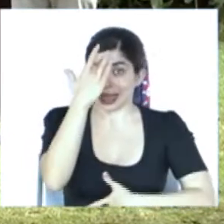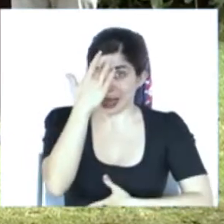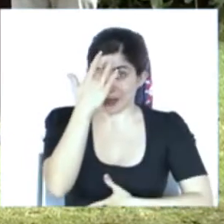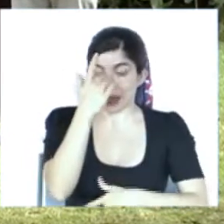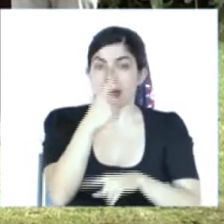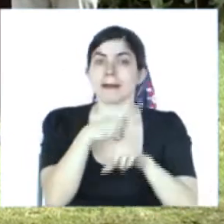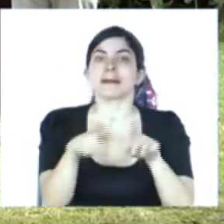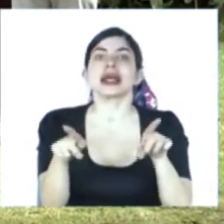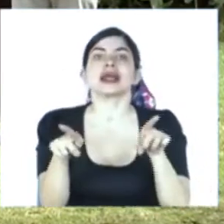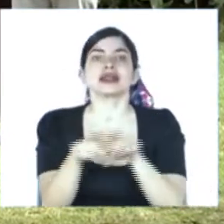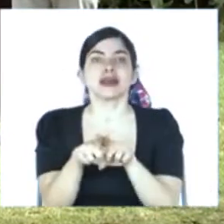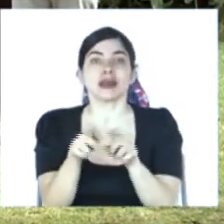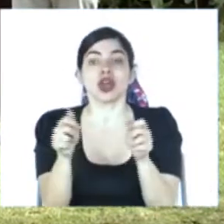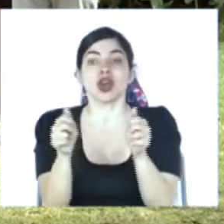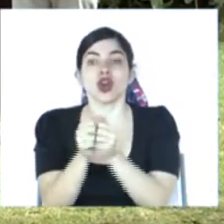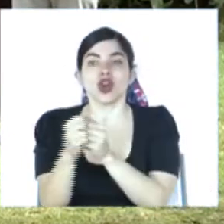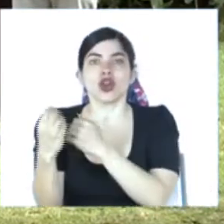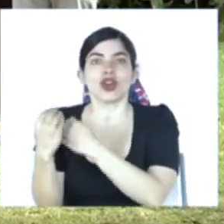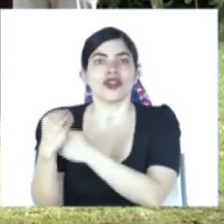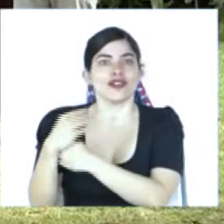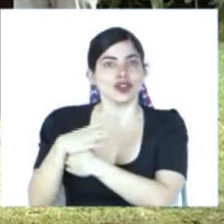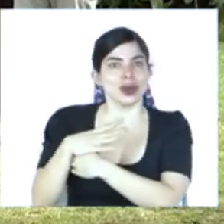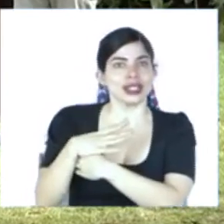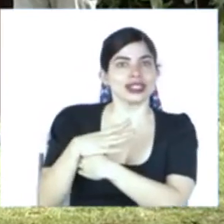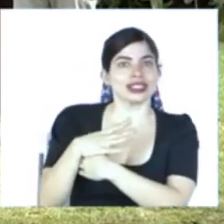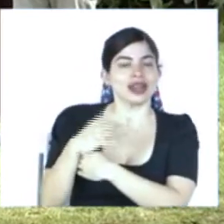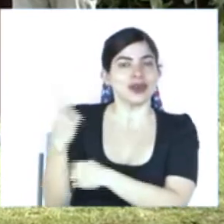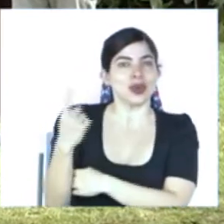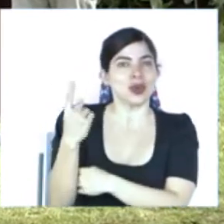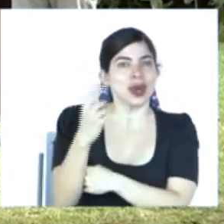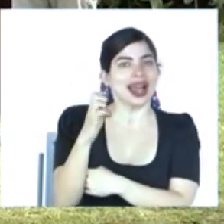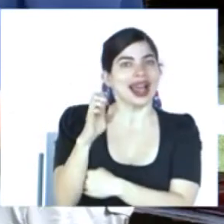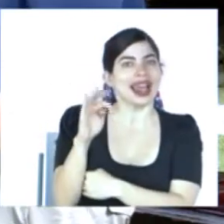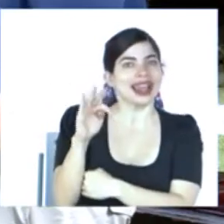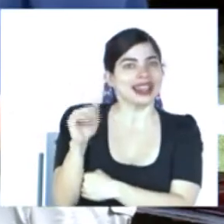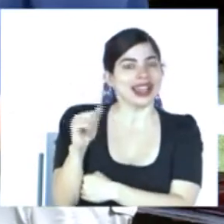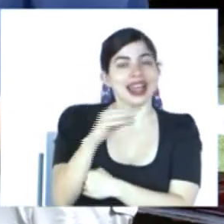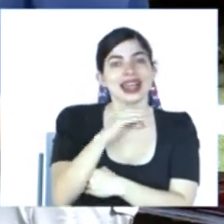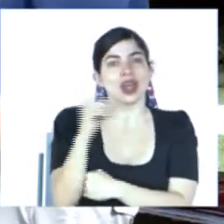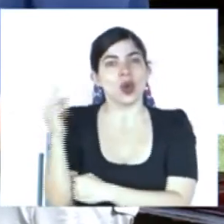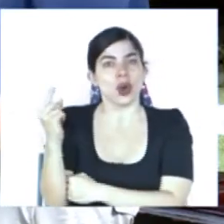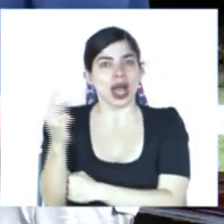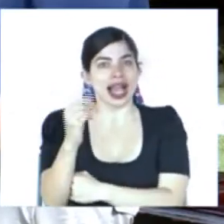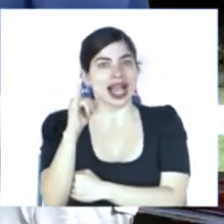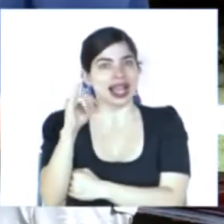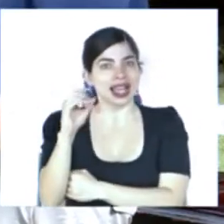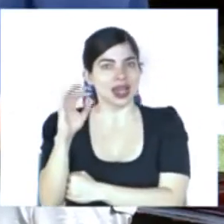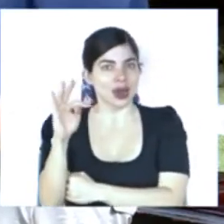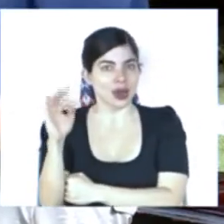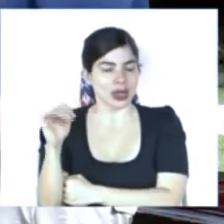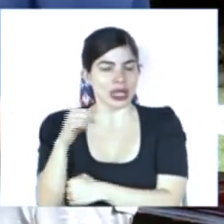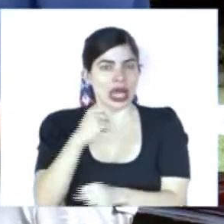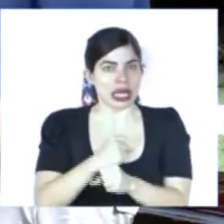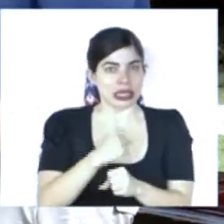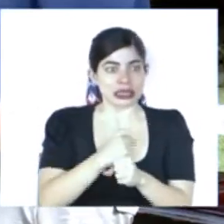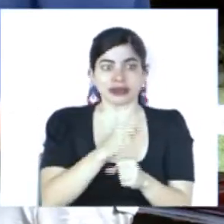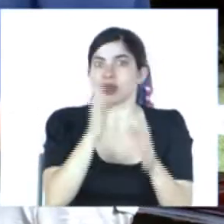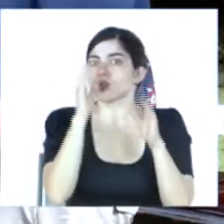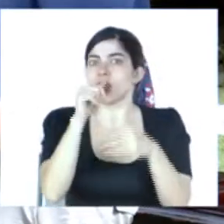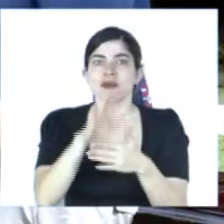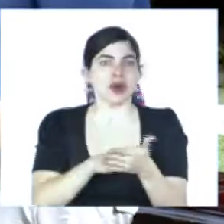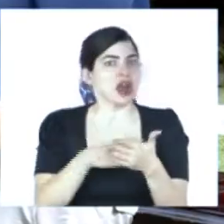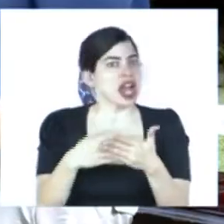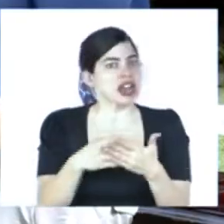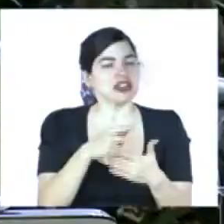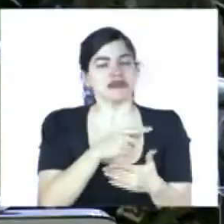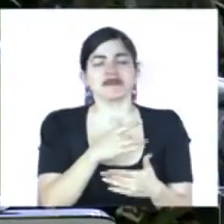junto a la influencia indirecta del huracán Eta y Iota. Un funcionario público sin horario compartiendo